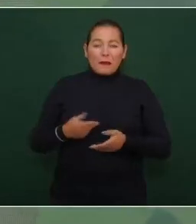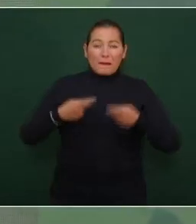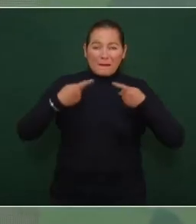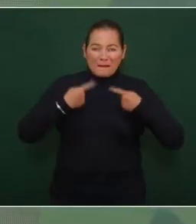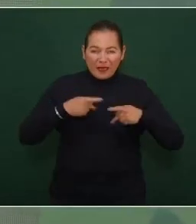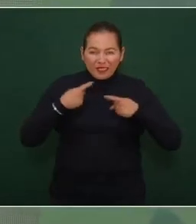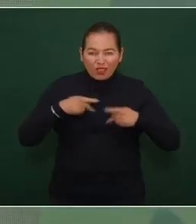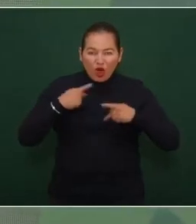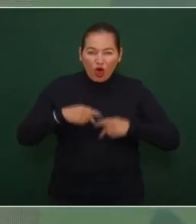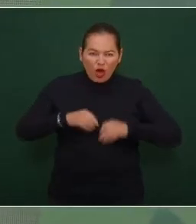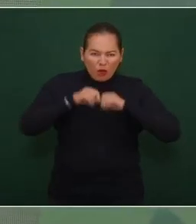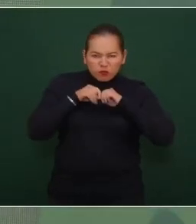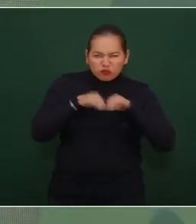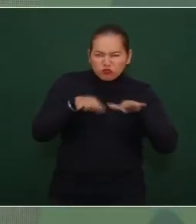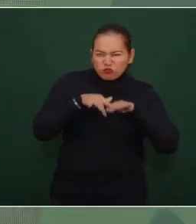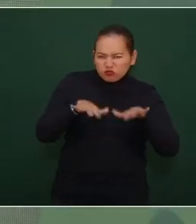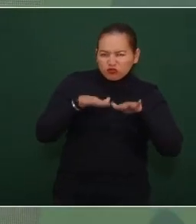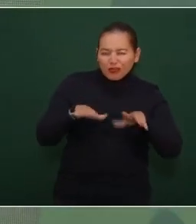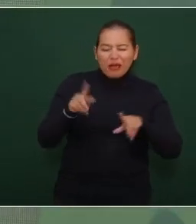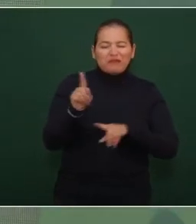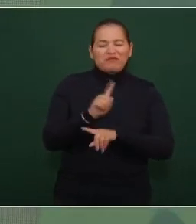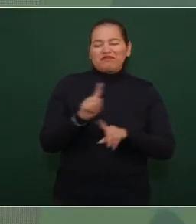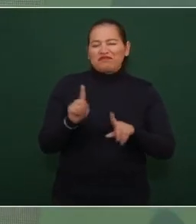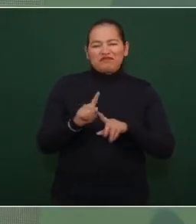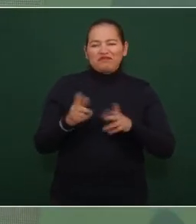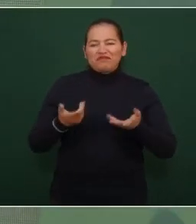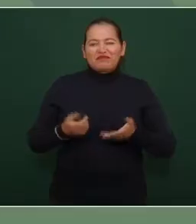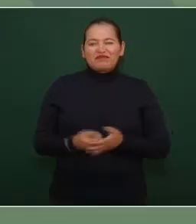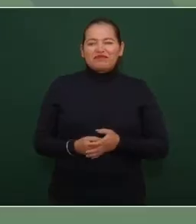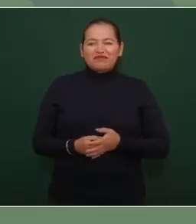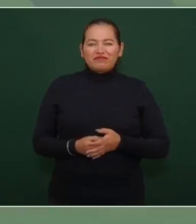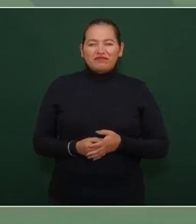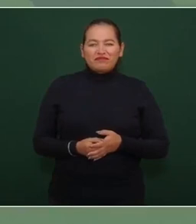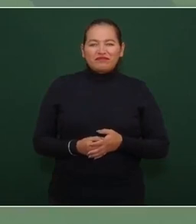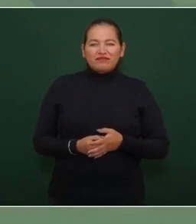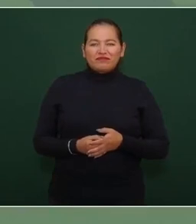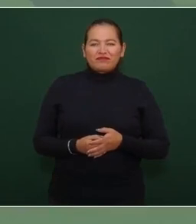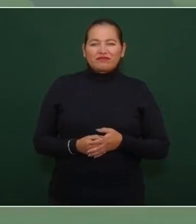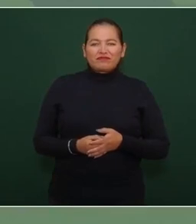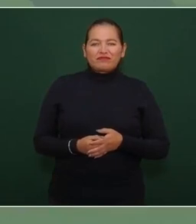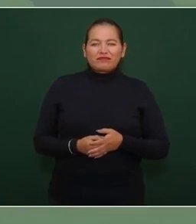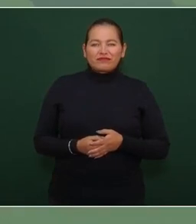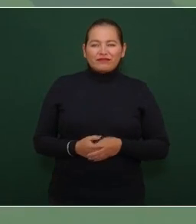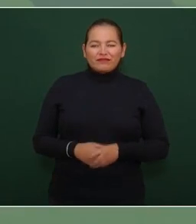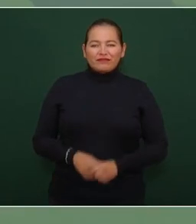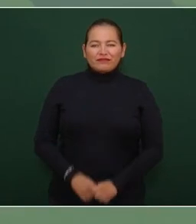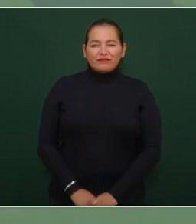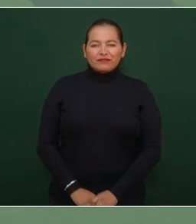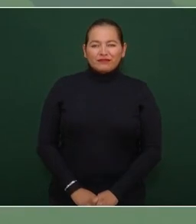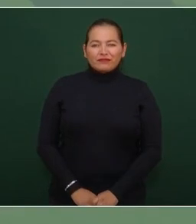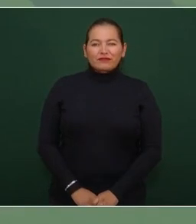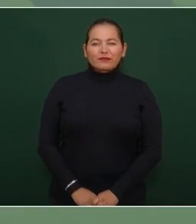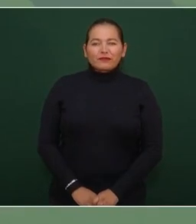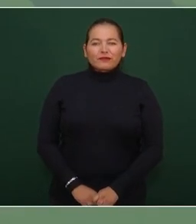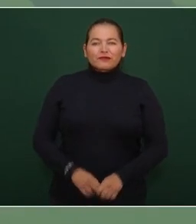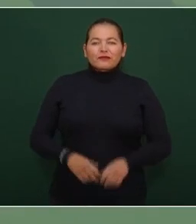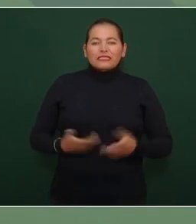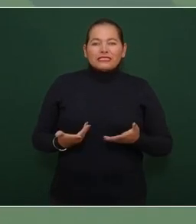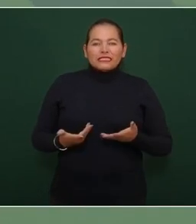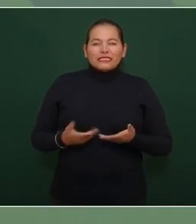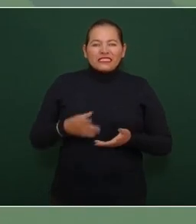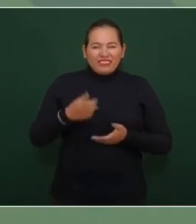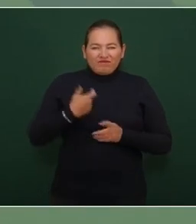y hueso y un pedazo de pescuezo son